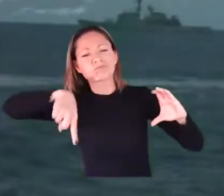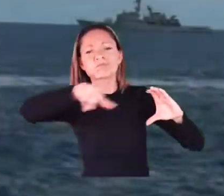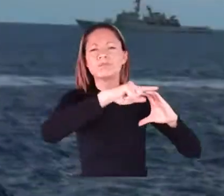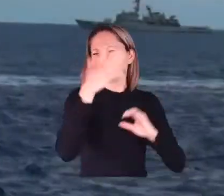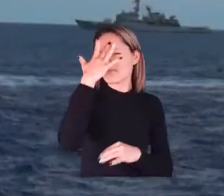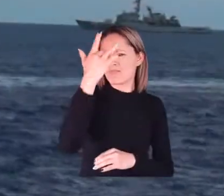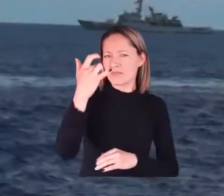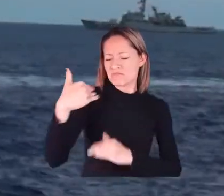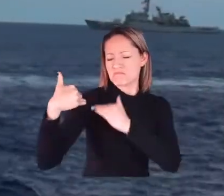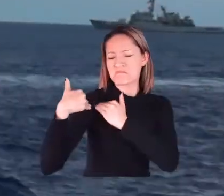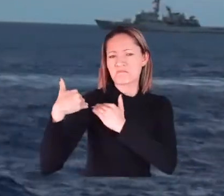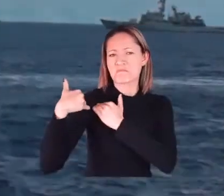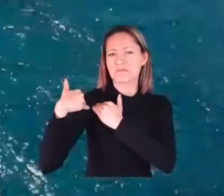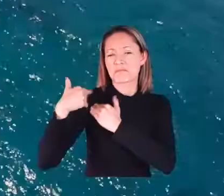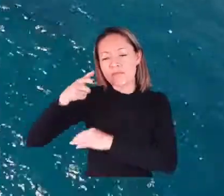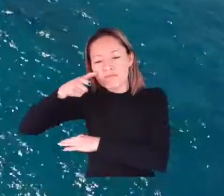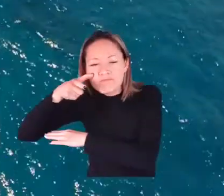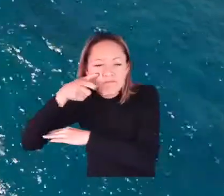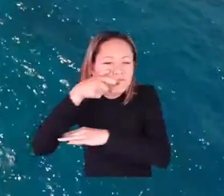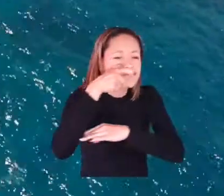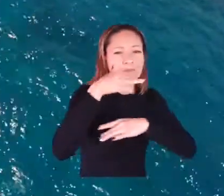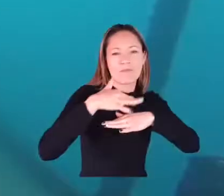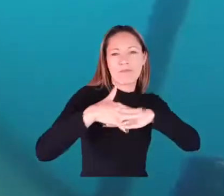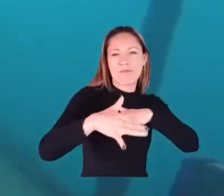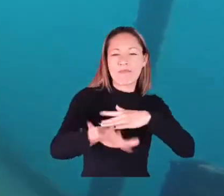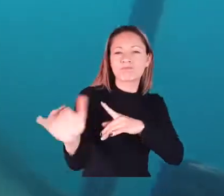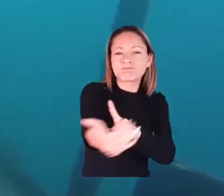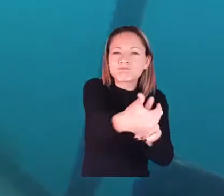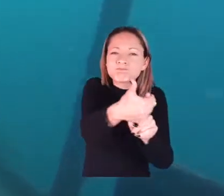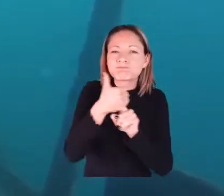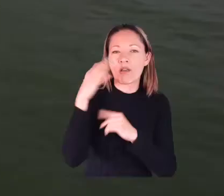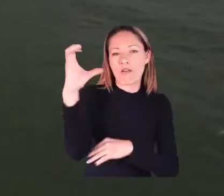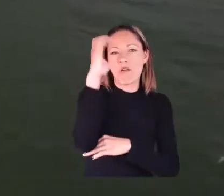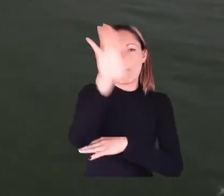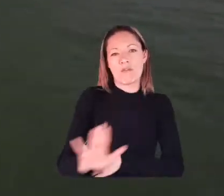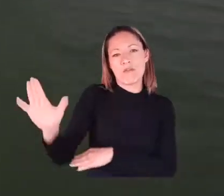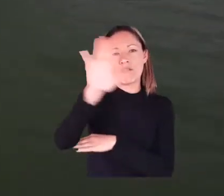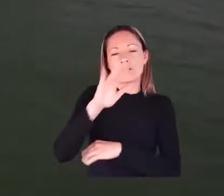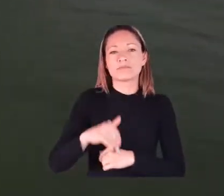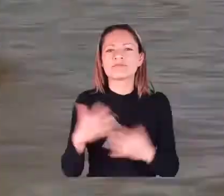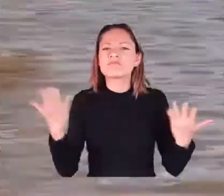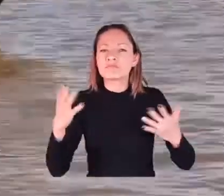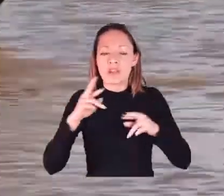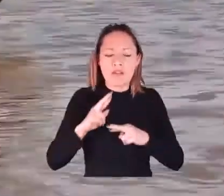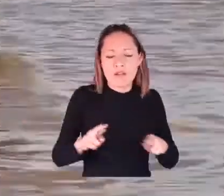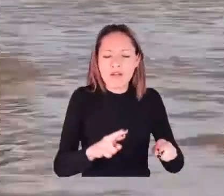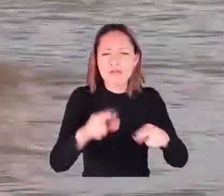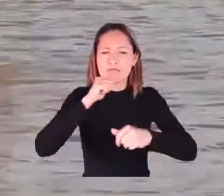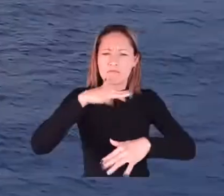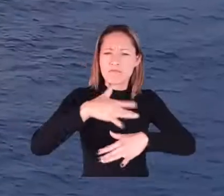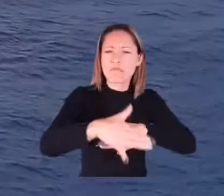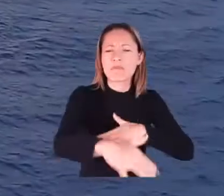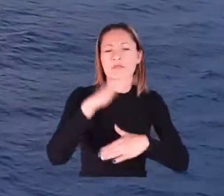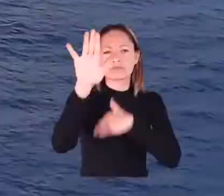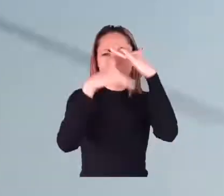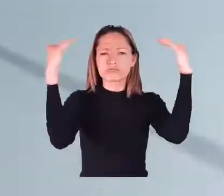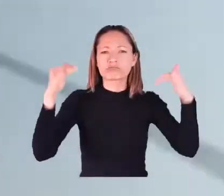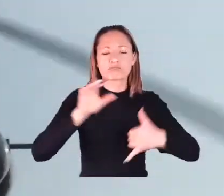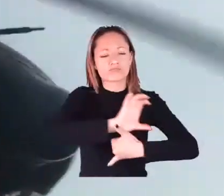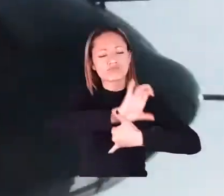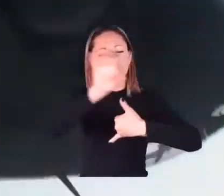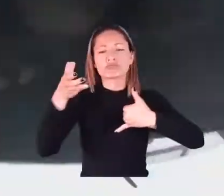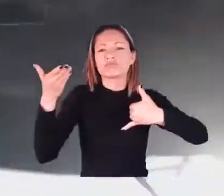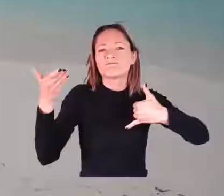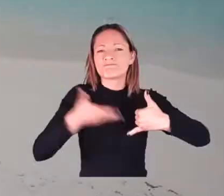entero. Porque nuestra misión es proteger los intereses marítimos y fluviales colombianos. Desde los ríos, mares,